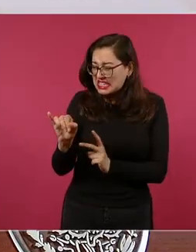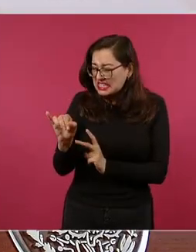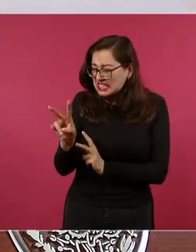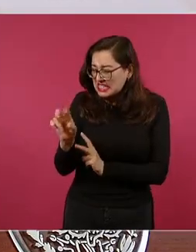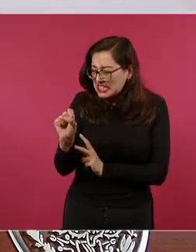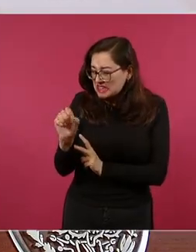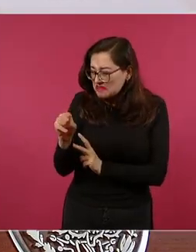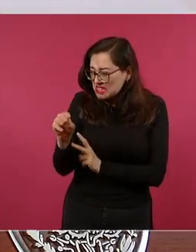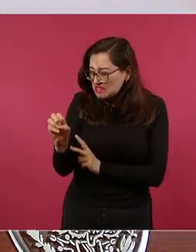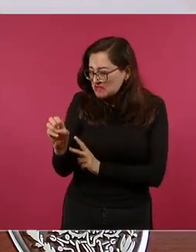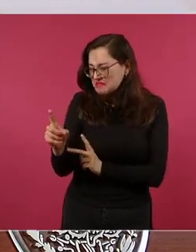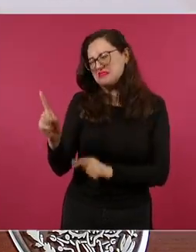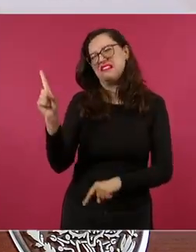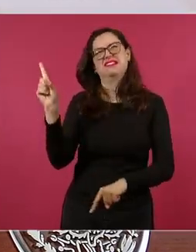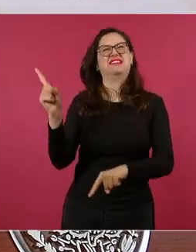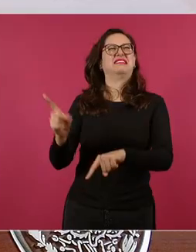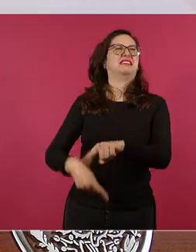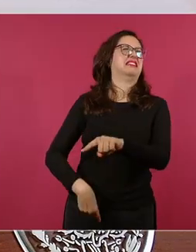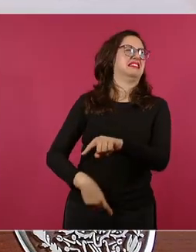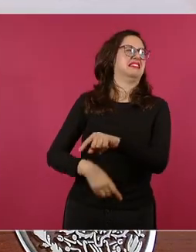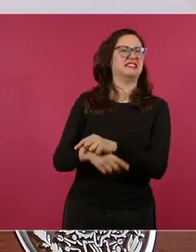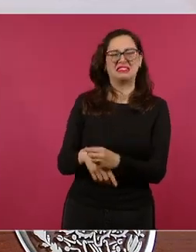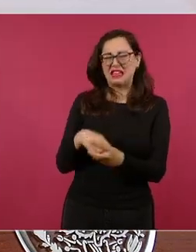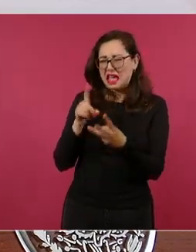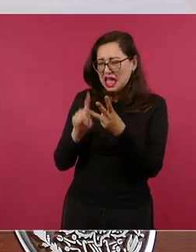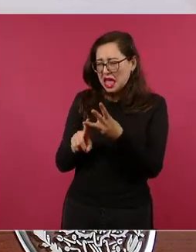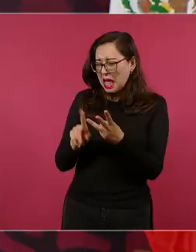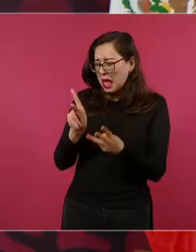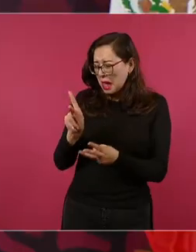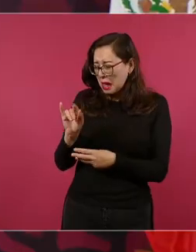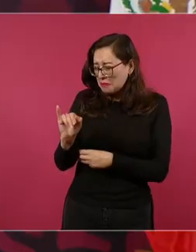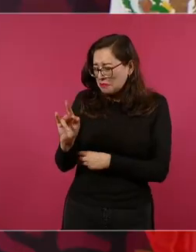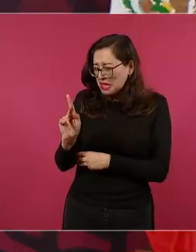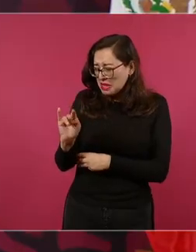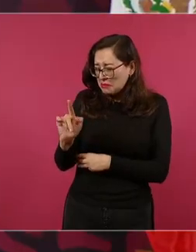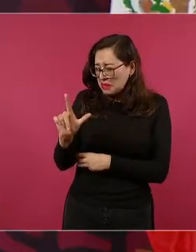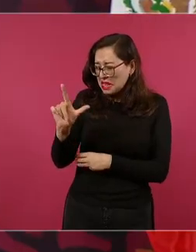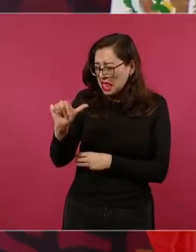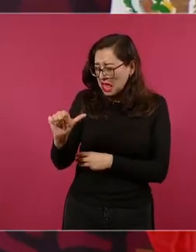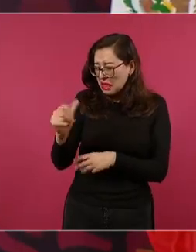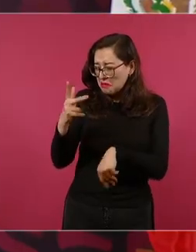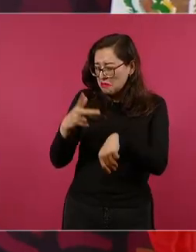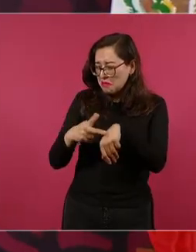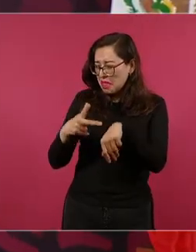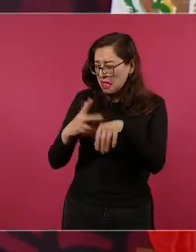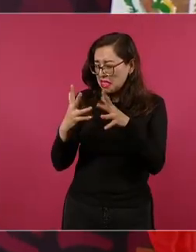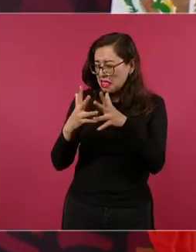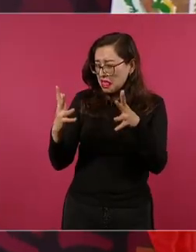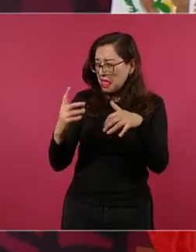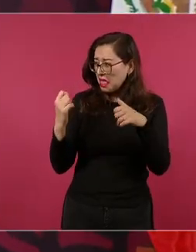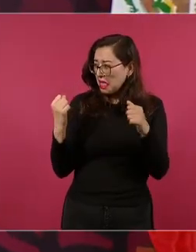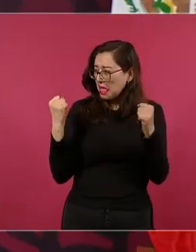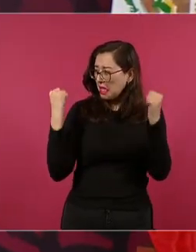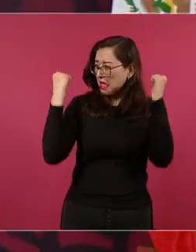dolpípila eso no existió nadie puede cargar una piedra así tan grande